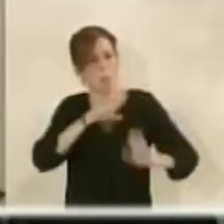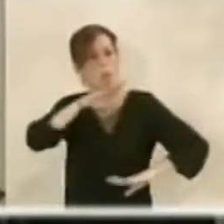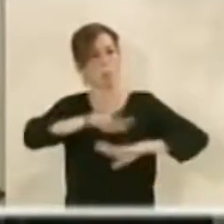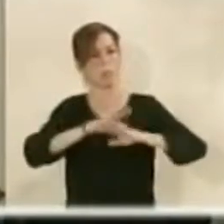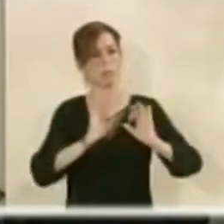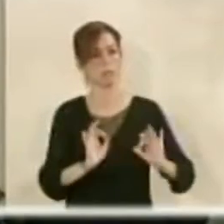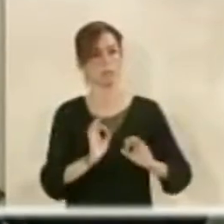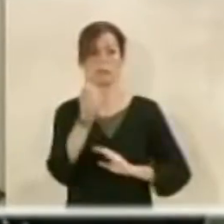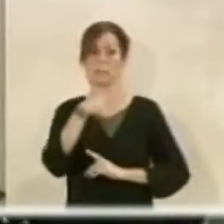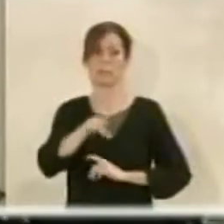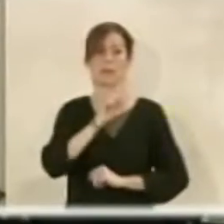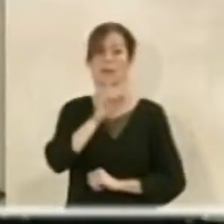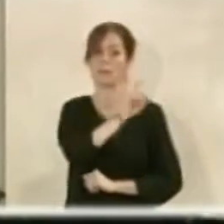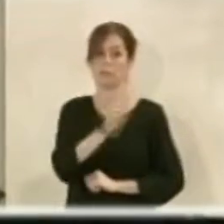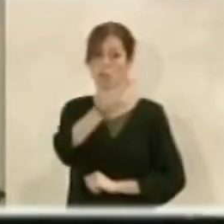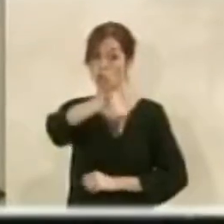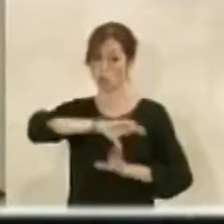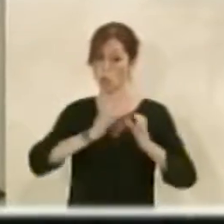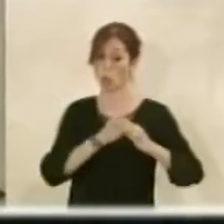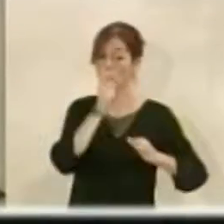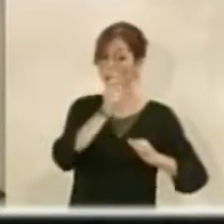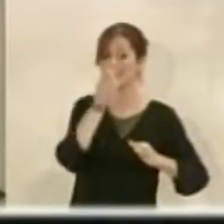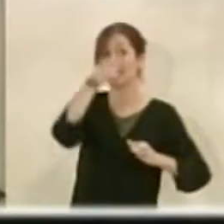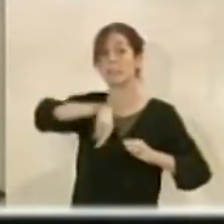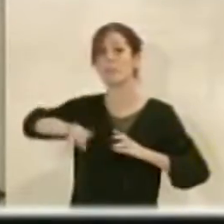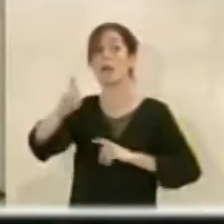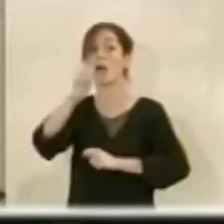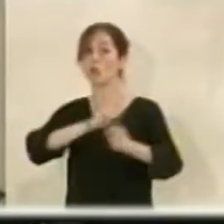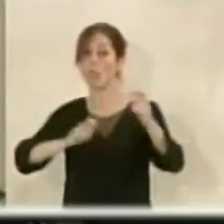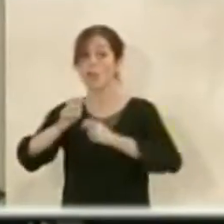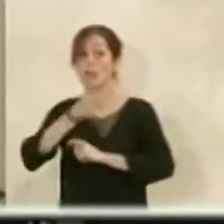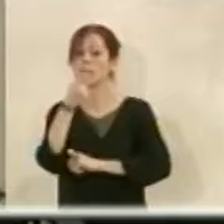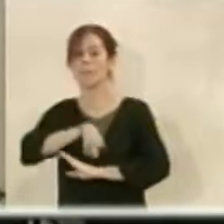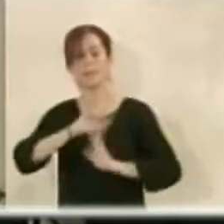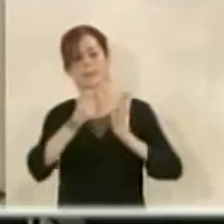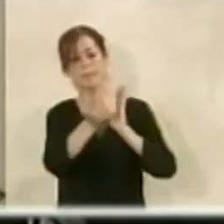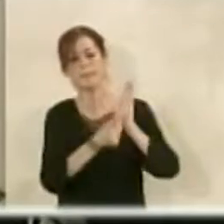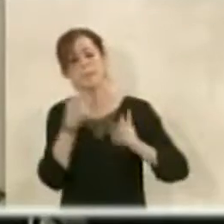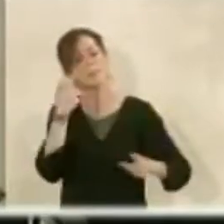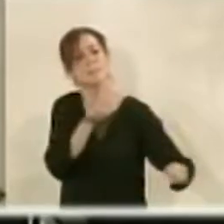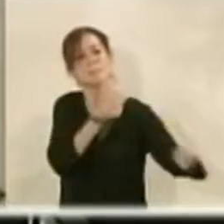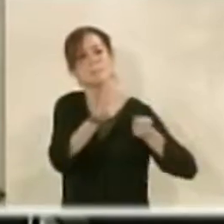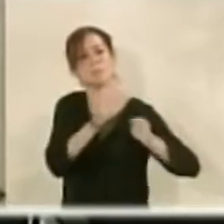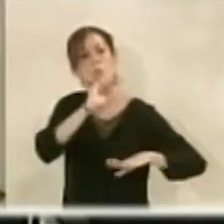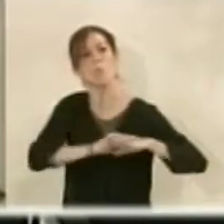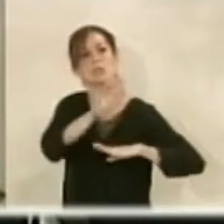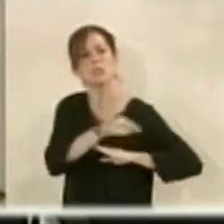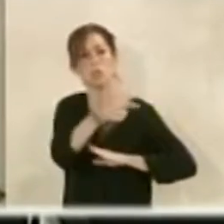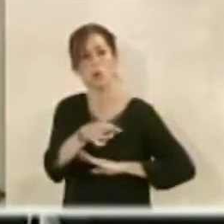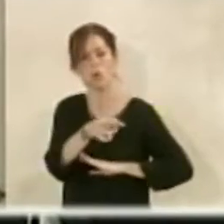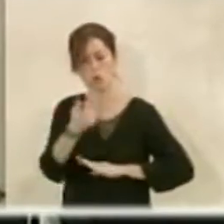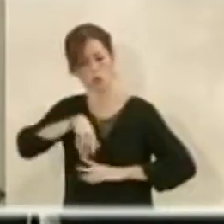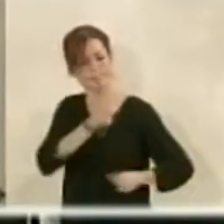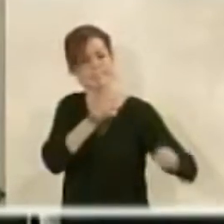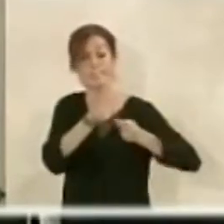eso sí, también le anuncio que nosotros, junto a otros colectivos, vamos a estar muy vigilantes de que eso se haga, porque también cabe la